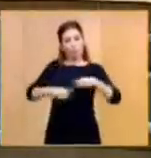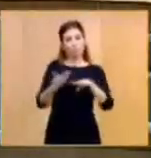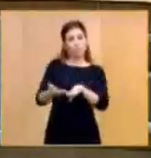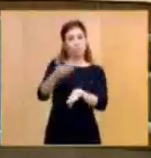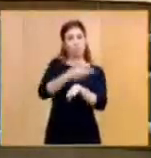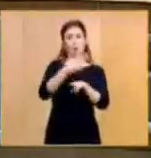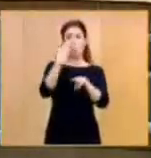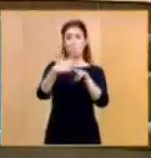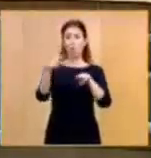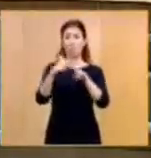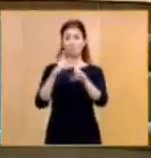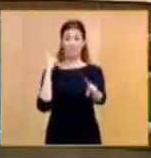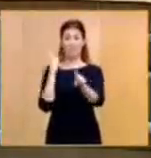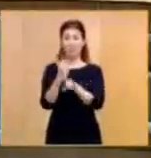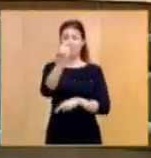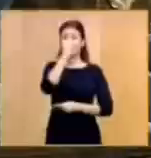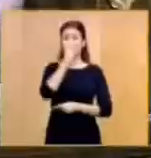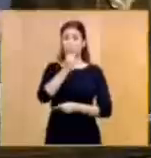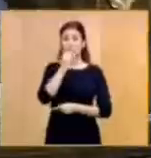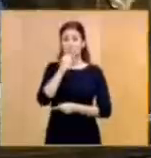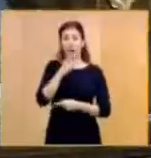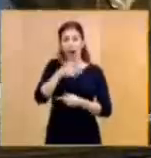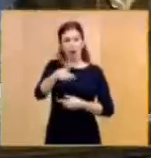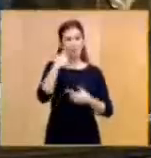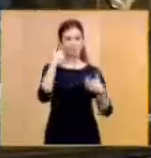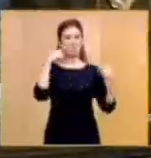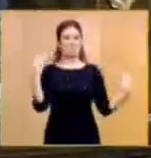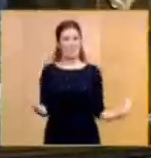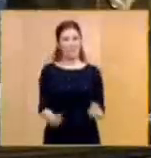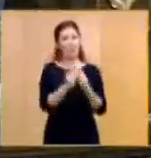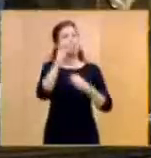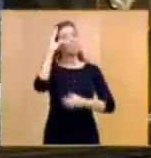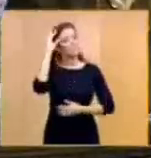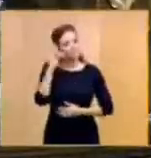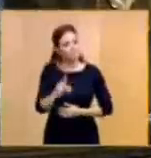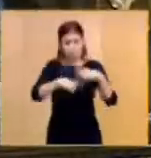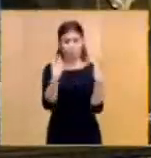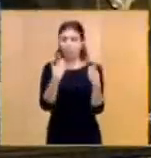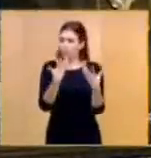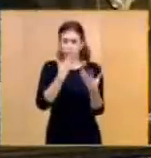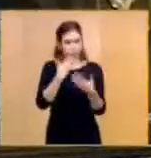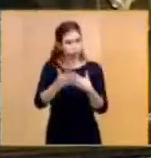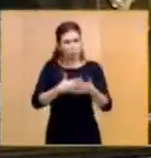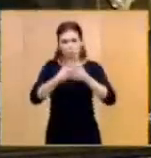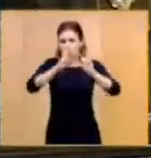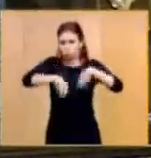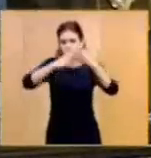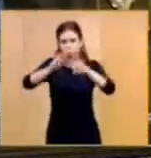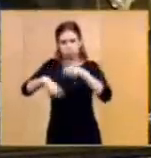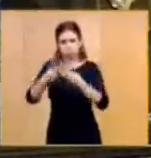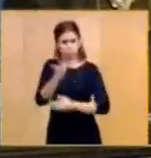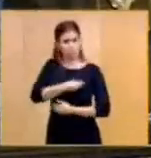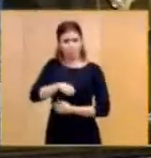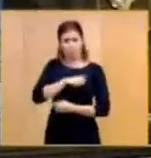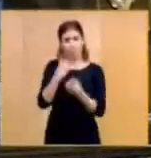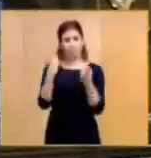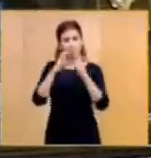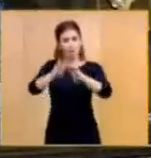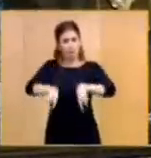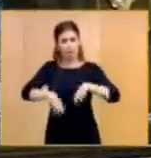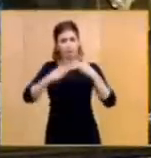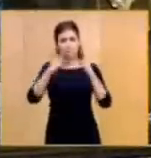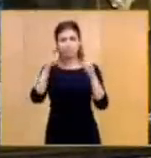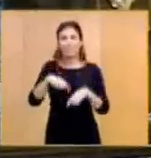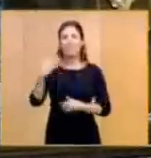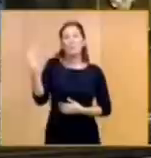materia de política antiterrorista y ahora les va mucho mejor por rectificar. Las reformas que España necesita y